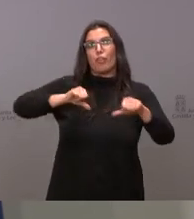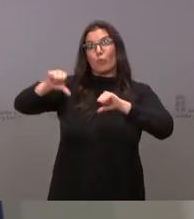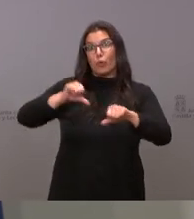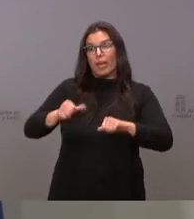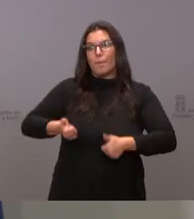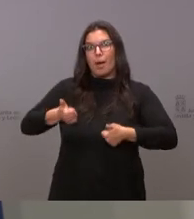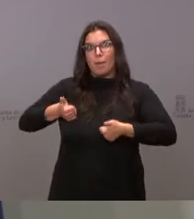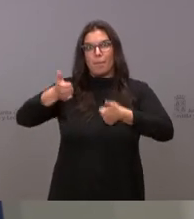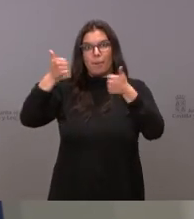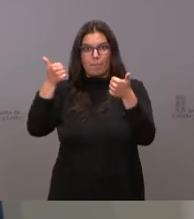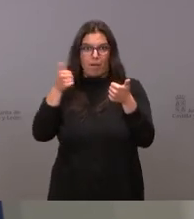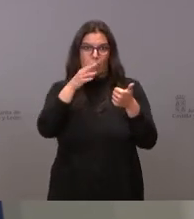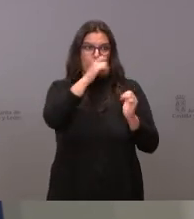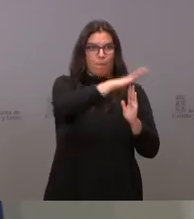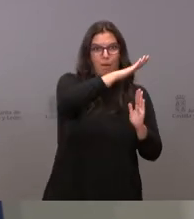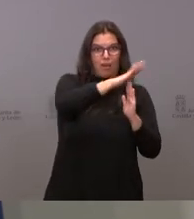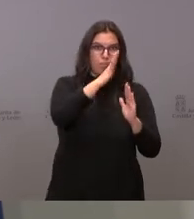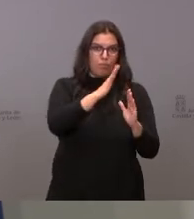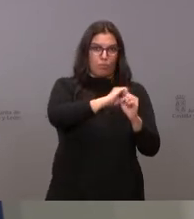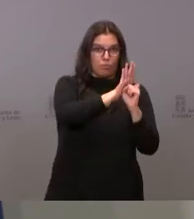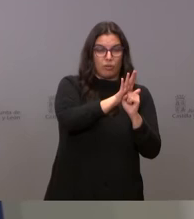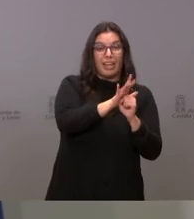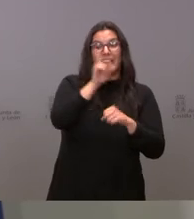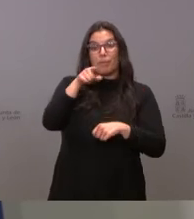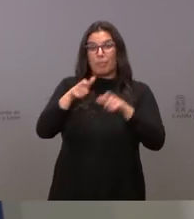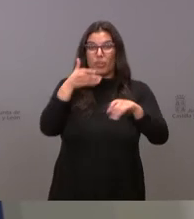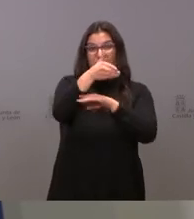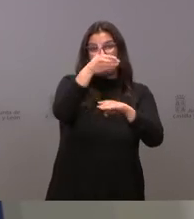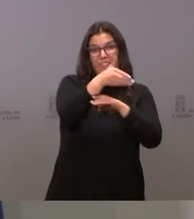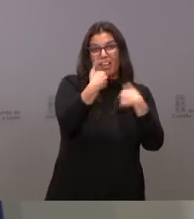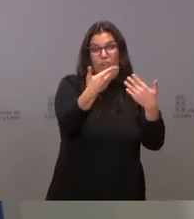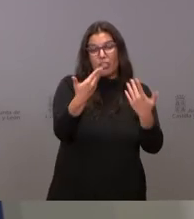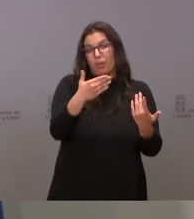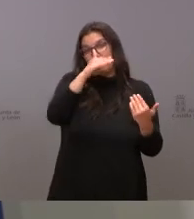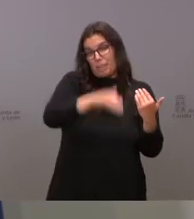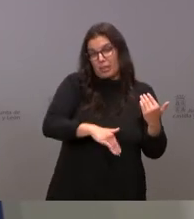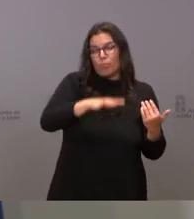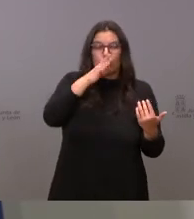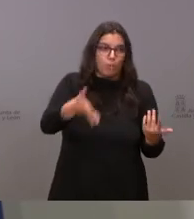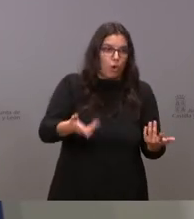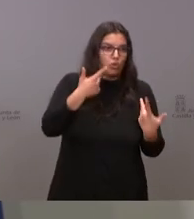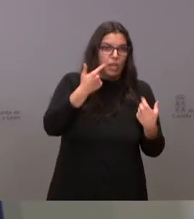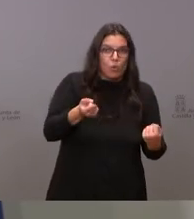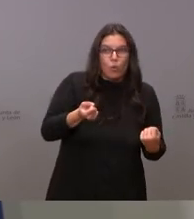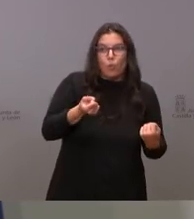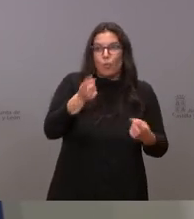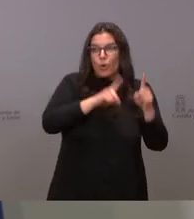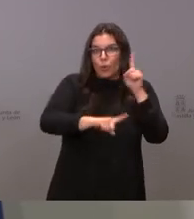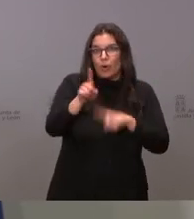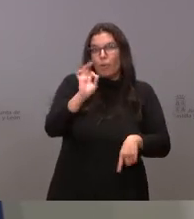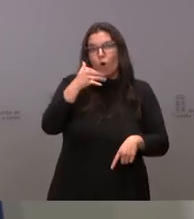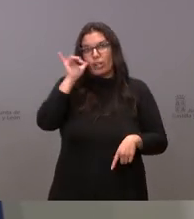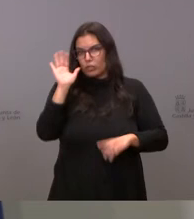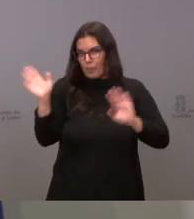y una menor afluencia a la donación por problemas o de salud o de riesgo.